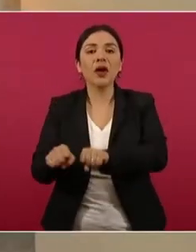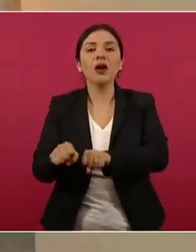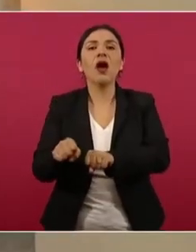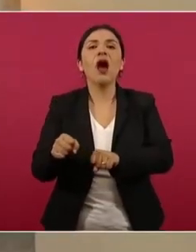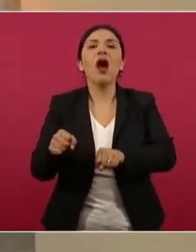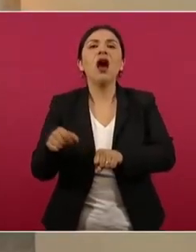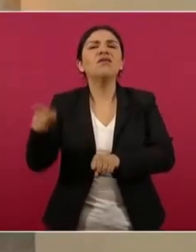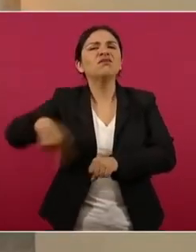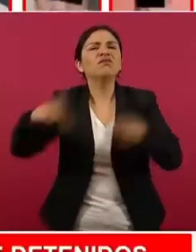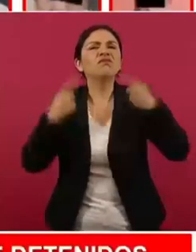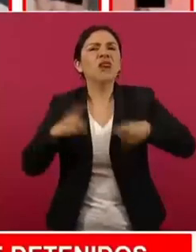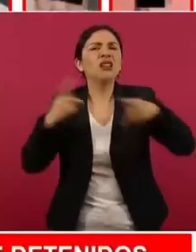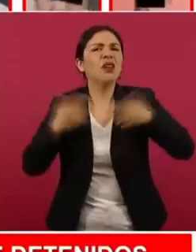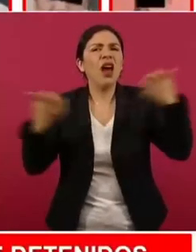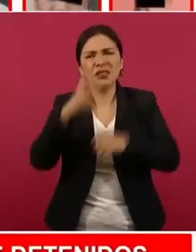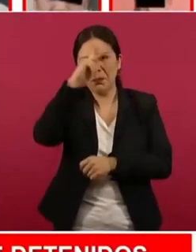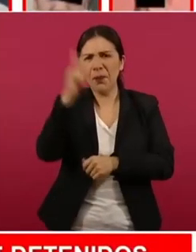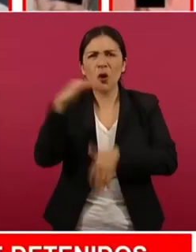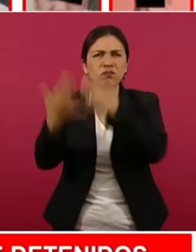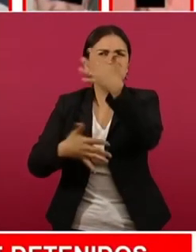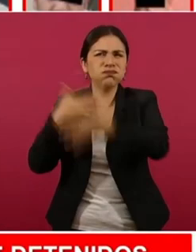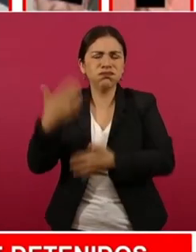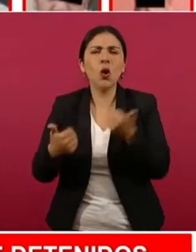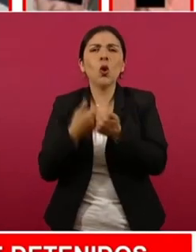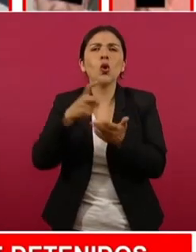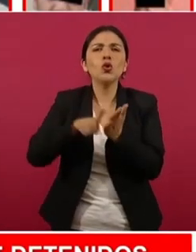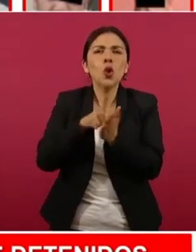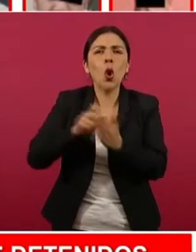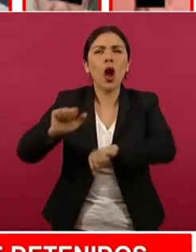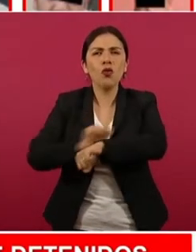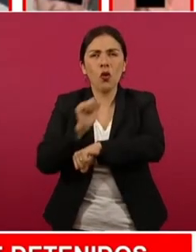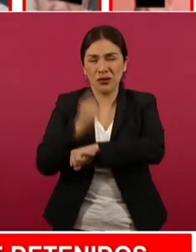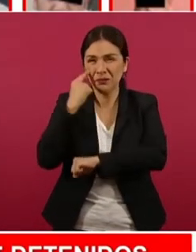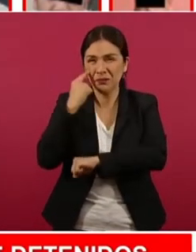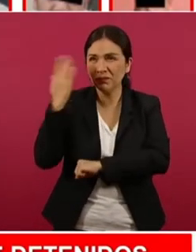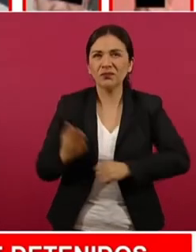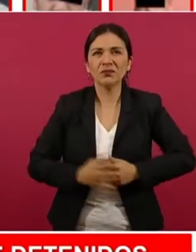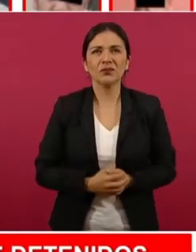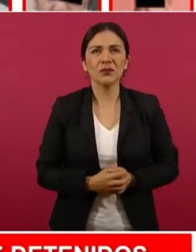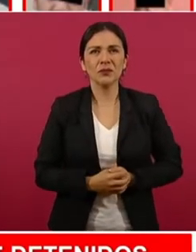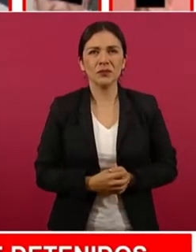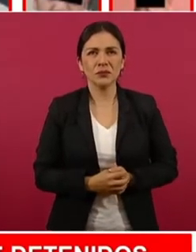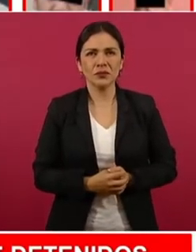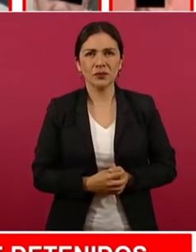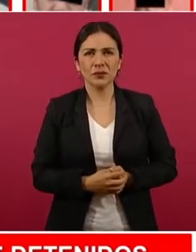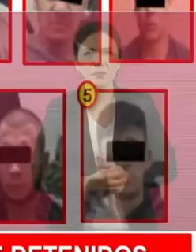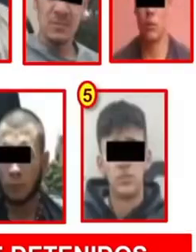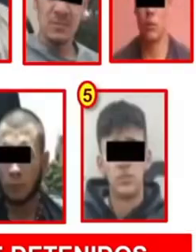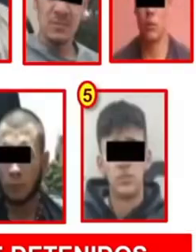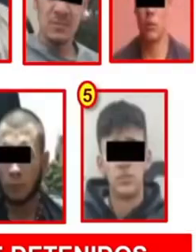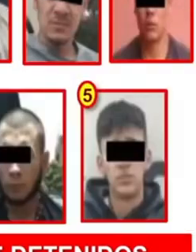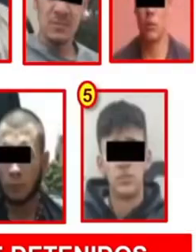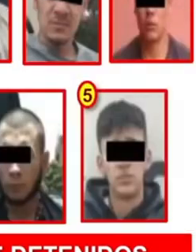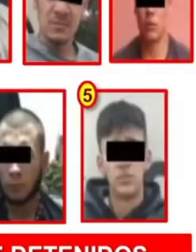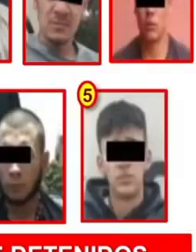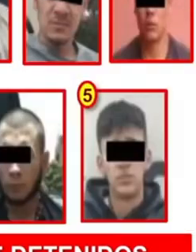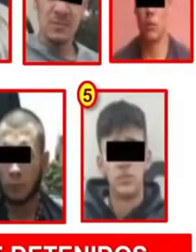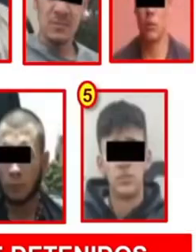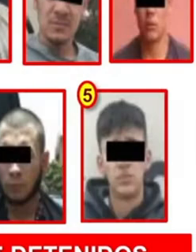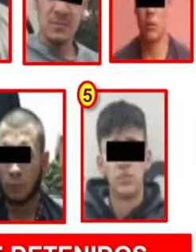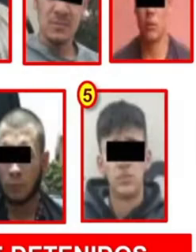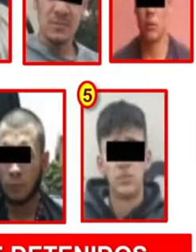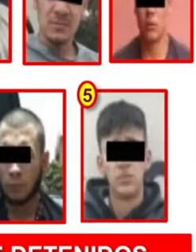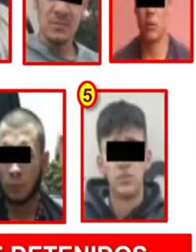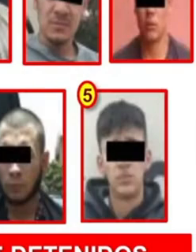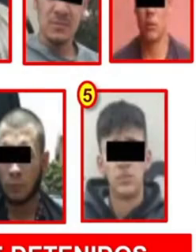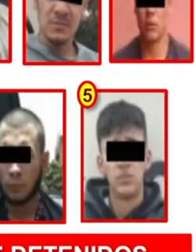generadores de violencia con armamento, droga y vehículos en diferentes operaciones coordinadas por la Secretaría de la